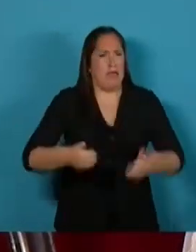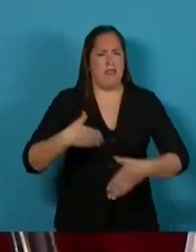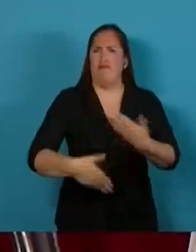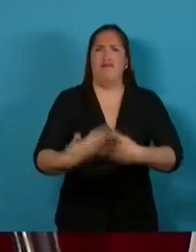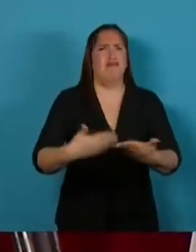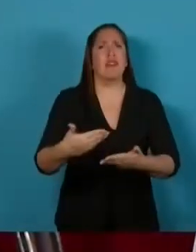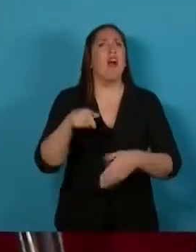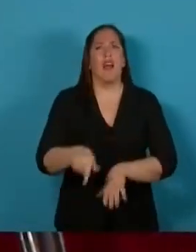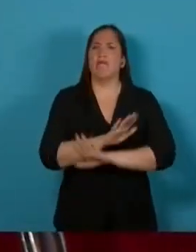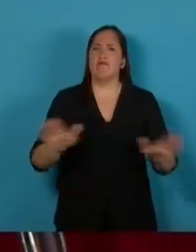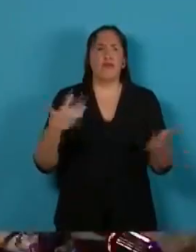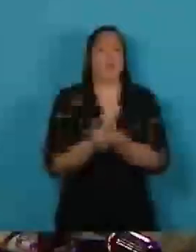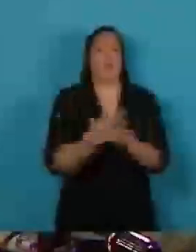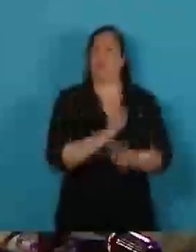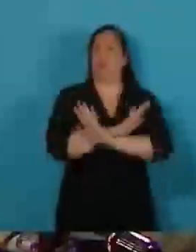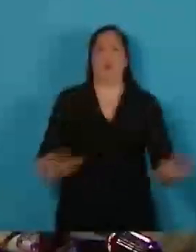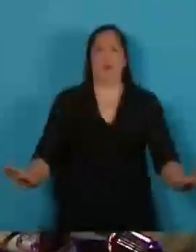a este presente penoso.